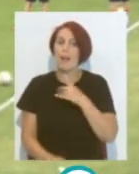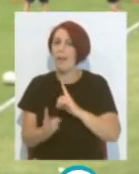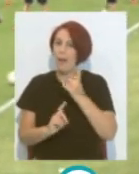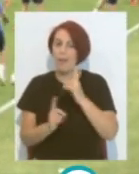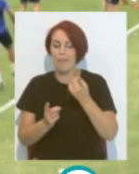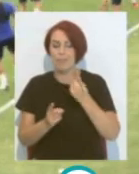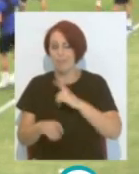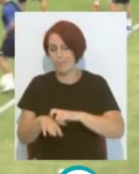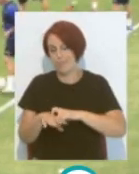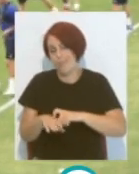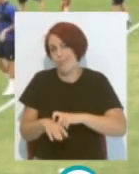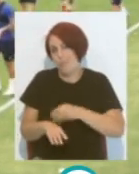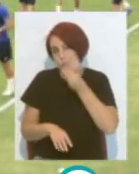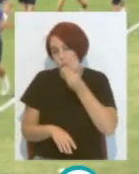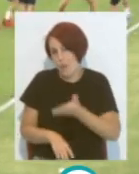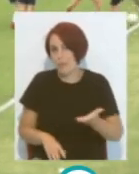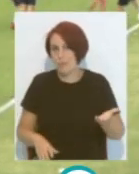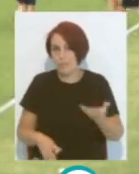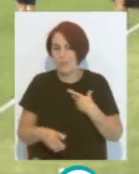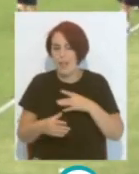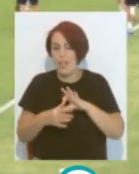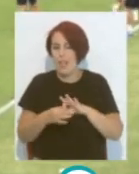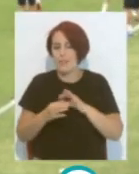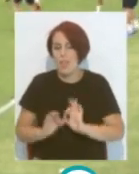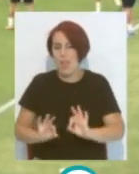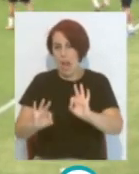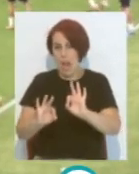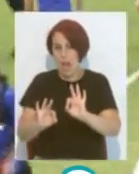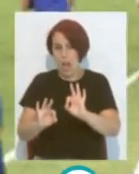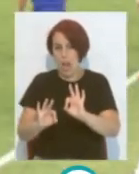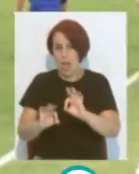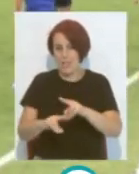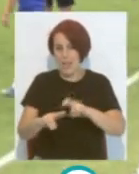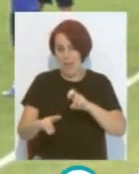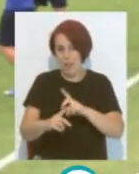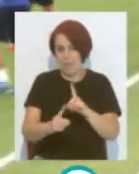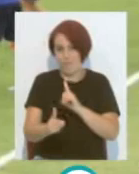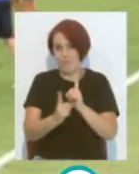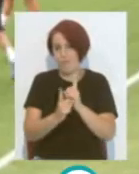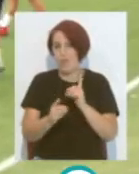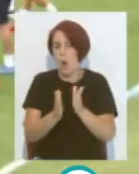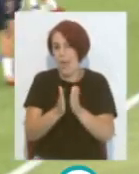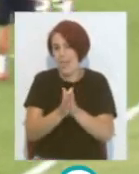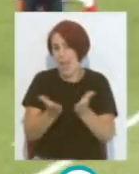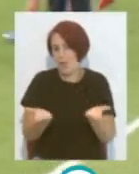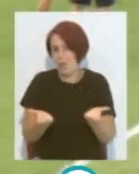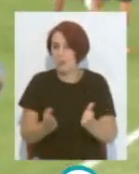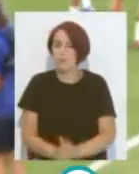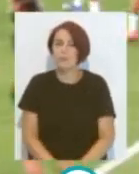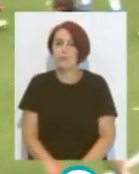De verdad Tiene un carácter muy bueno Tiene una relación Muy especial Con Con Álvaro Negredo De compañerismo O sea